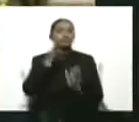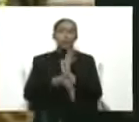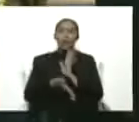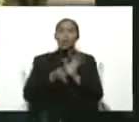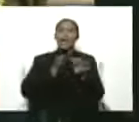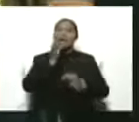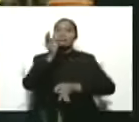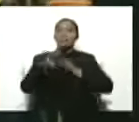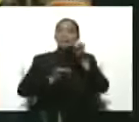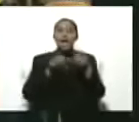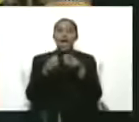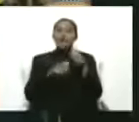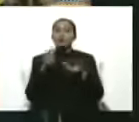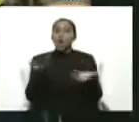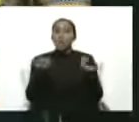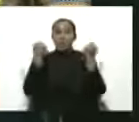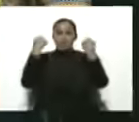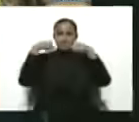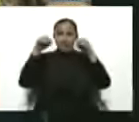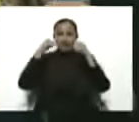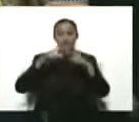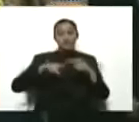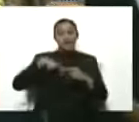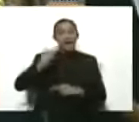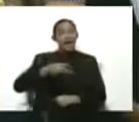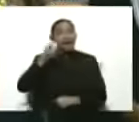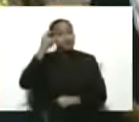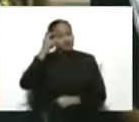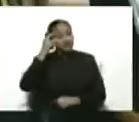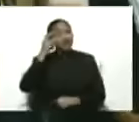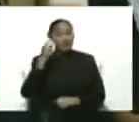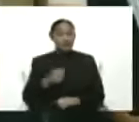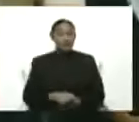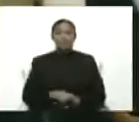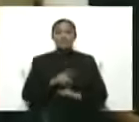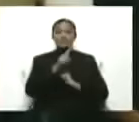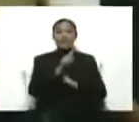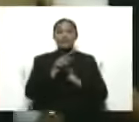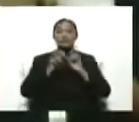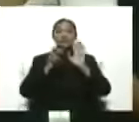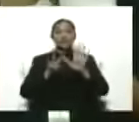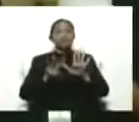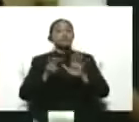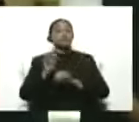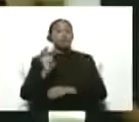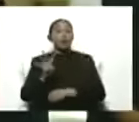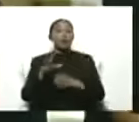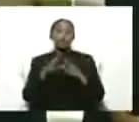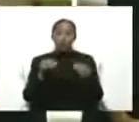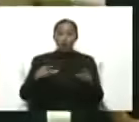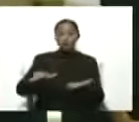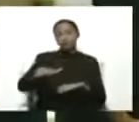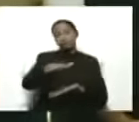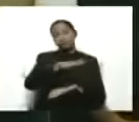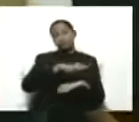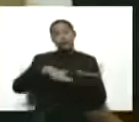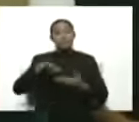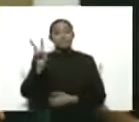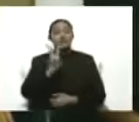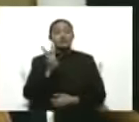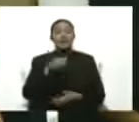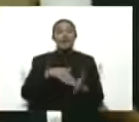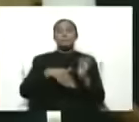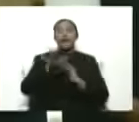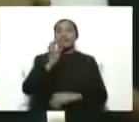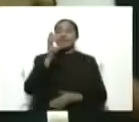simulacro del día de mañana ha dicho 1.174 centros nucleados en todo el territorio nacional más de 3.000 mesas en todo el